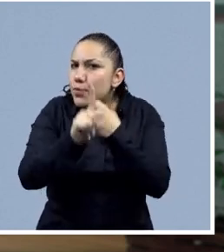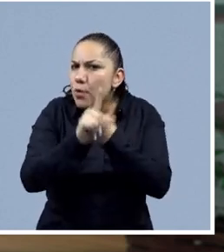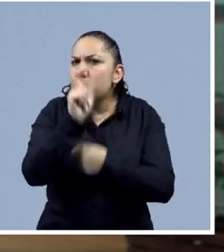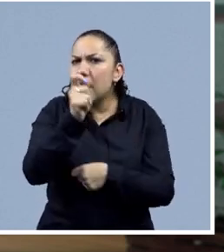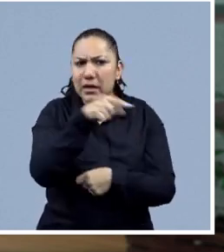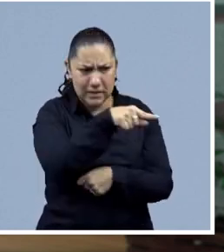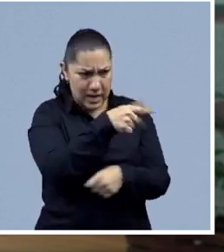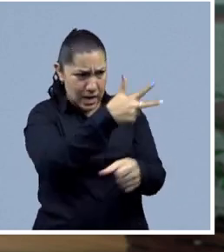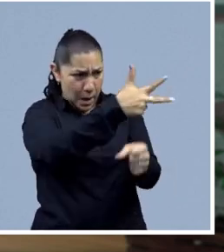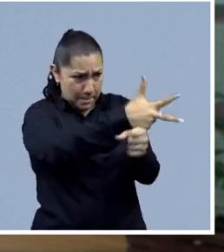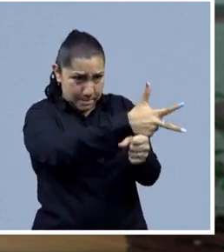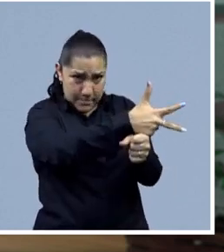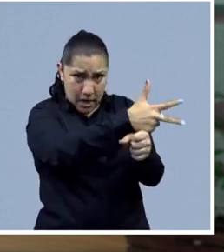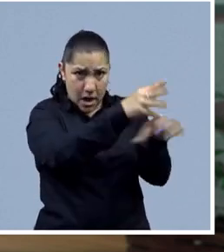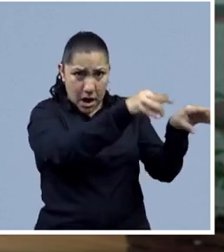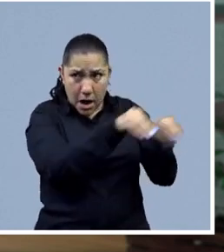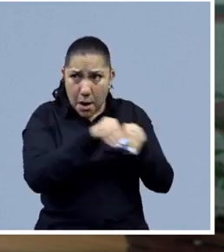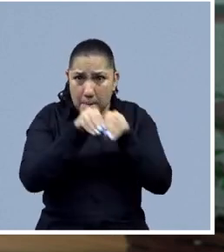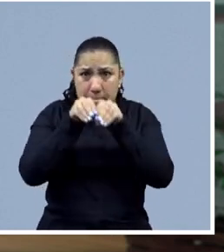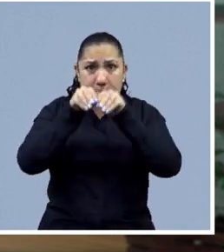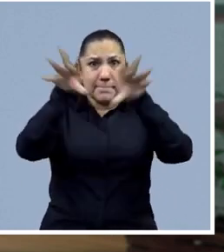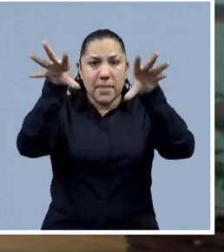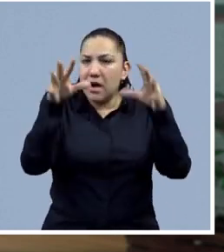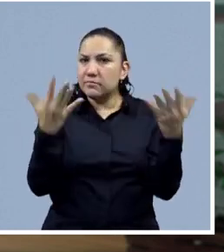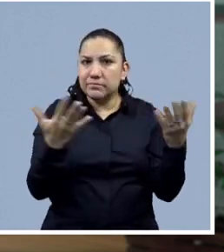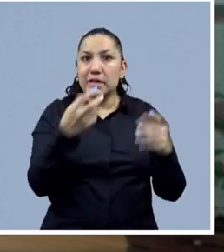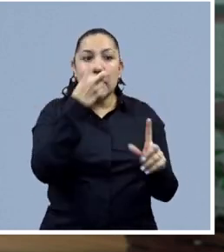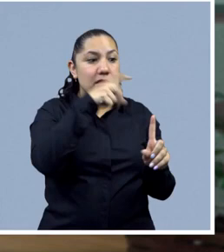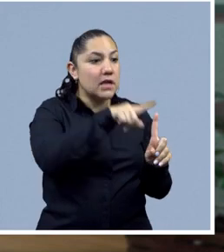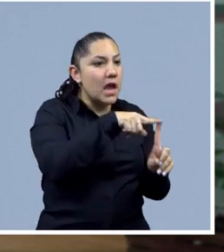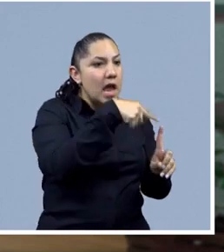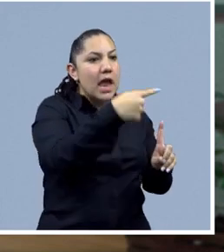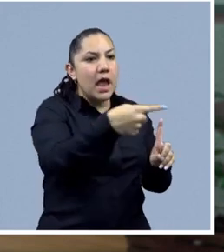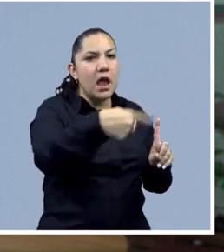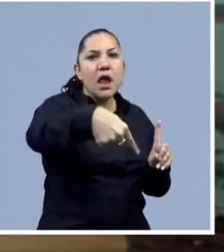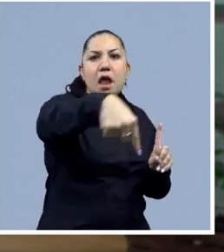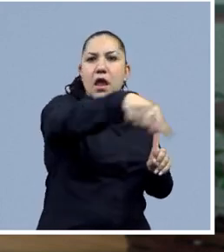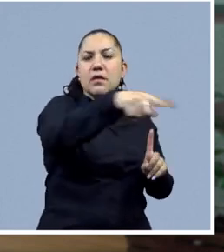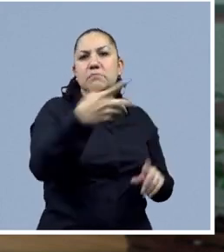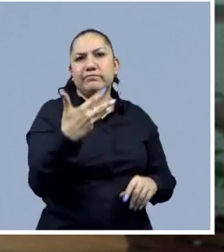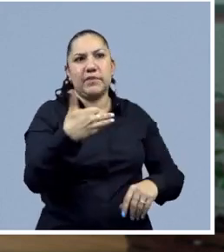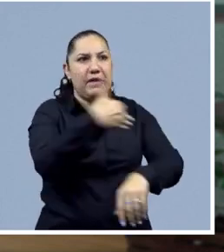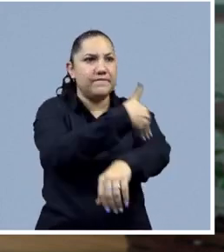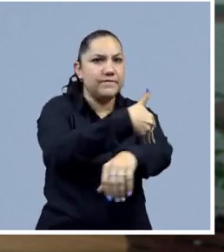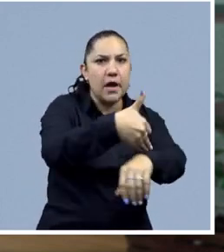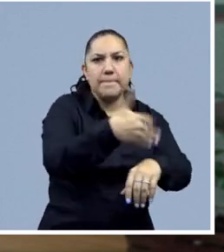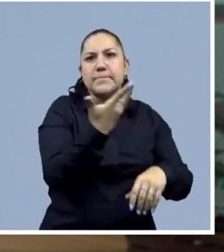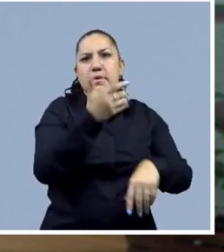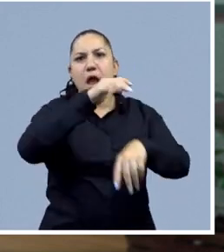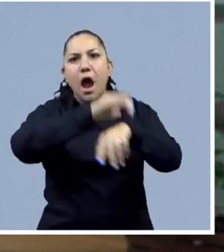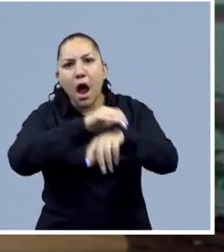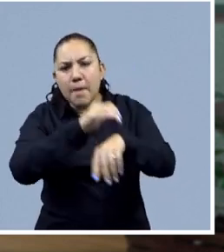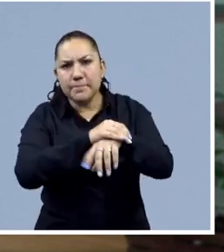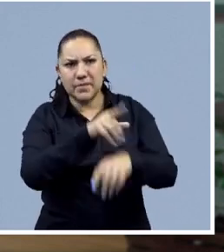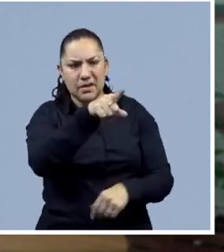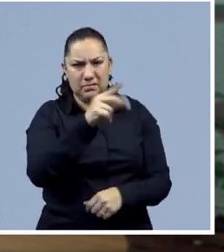difundió, y que justamente eso revictimiza a los familiares y a las amistades que pudo haber tenido Milagros